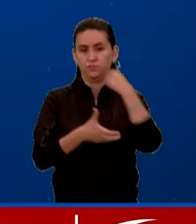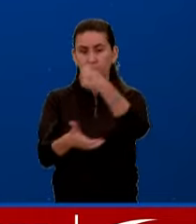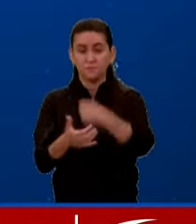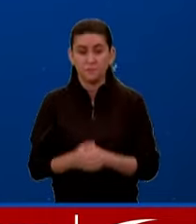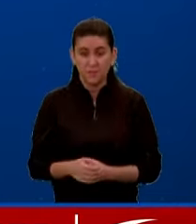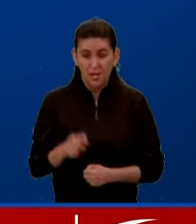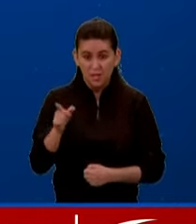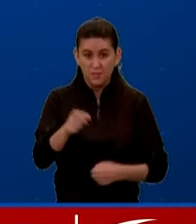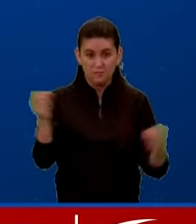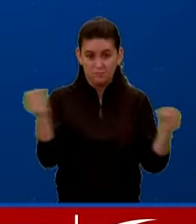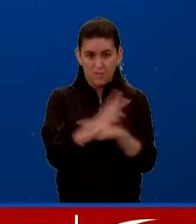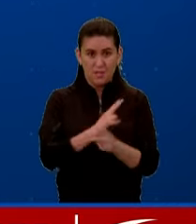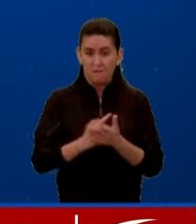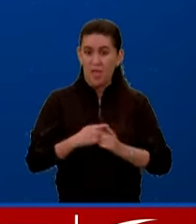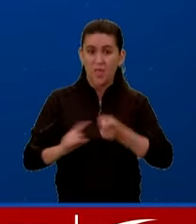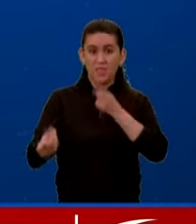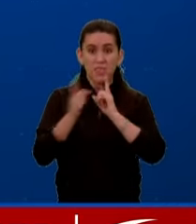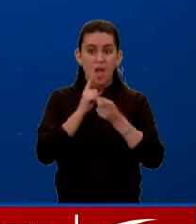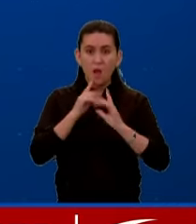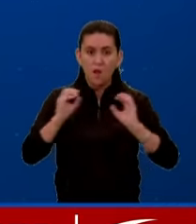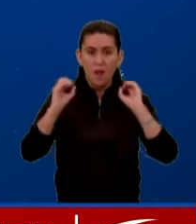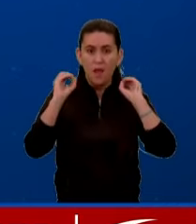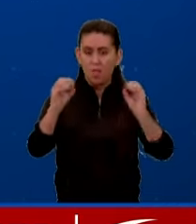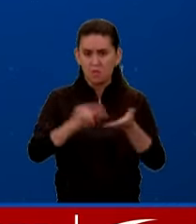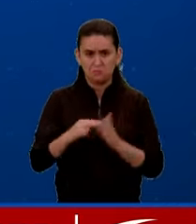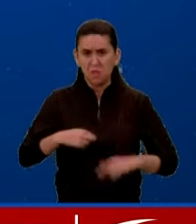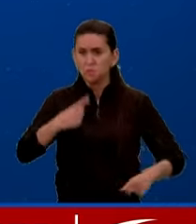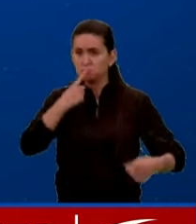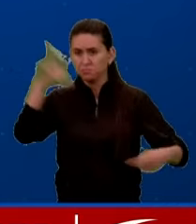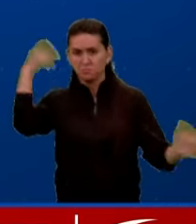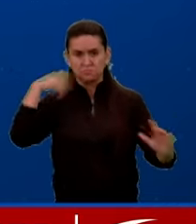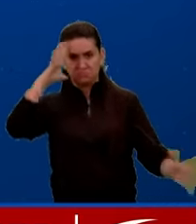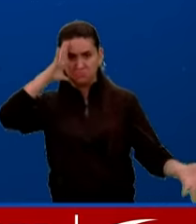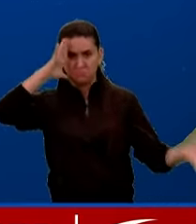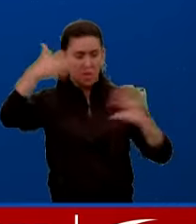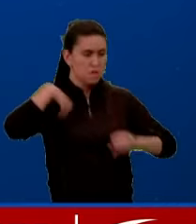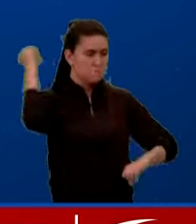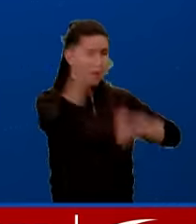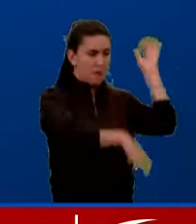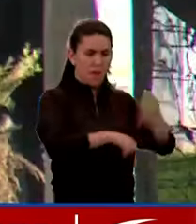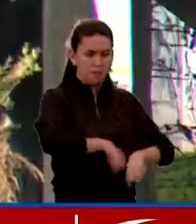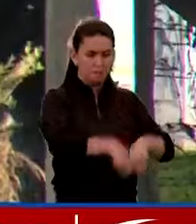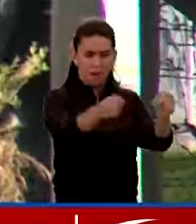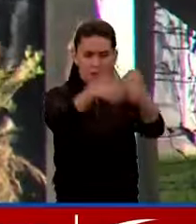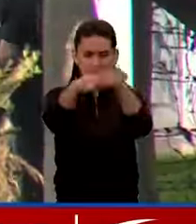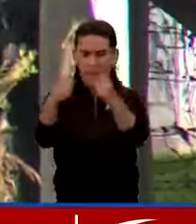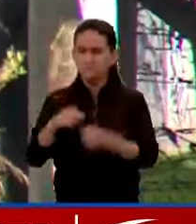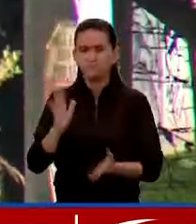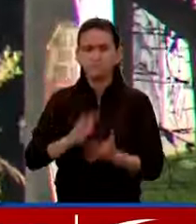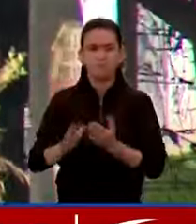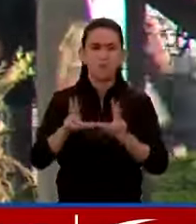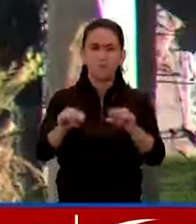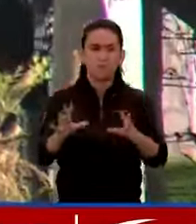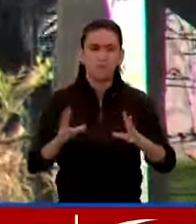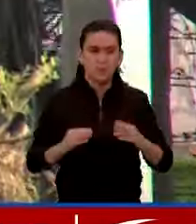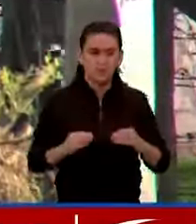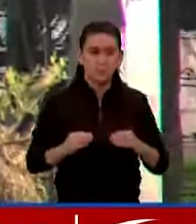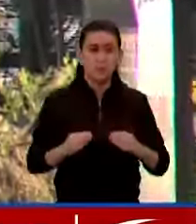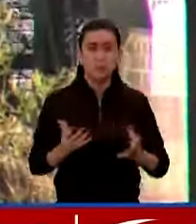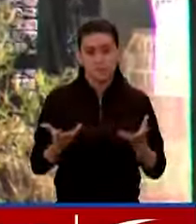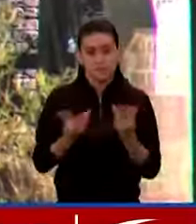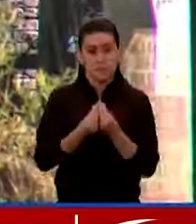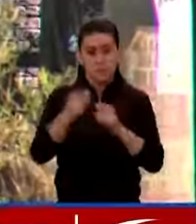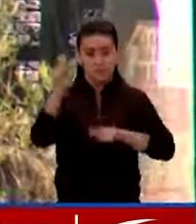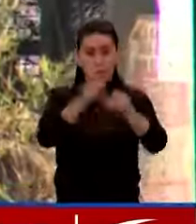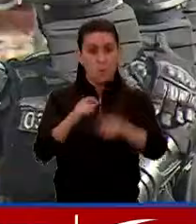sin mediar diálogo alguno salen a atacar personas y a destruir bienes. No lo vamos a permitir. Varios manifestantes que no estaban en la